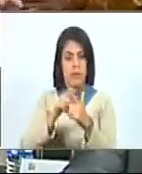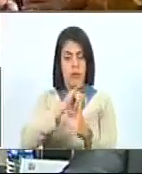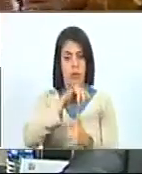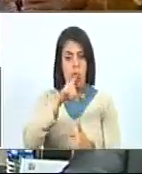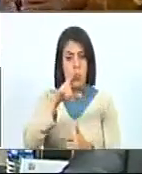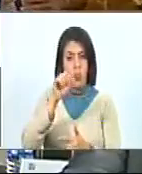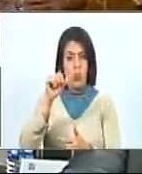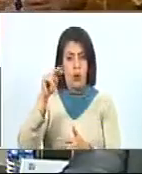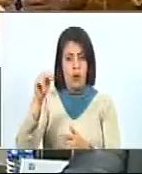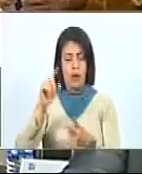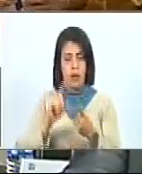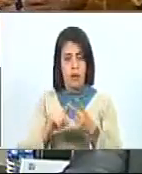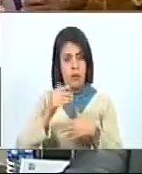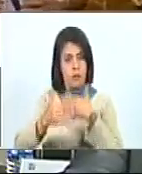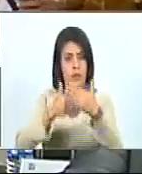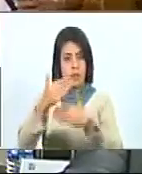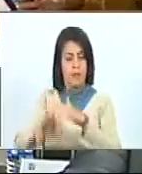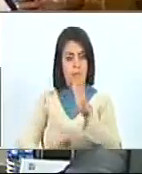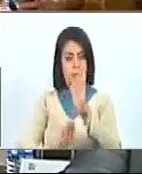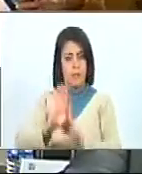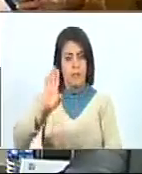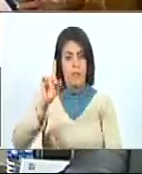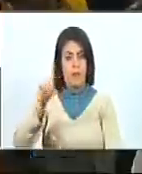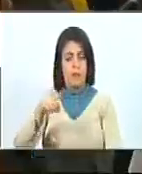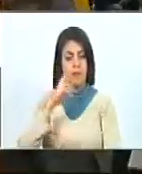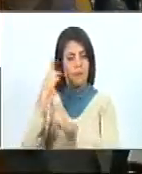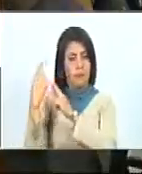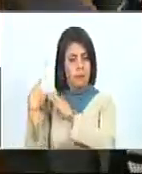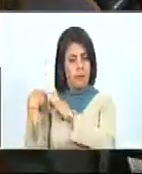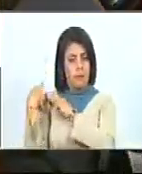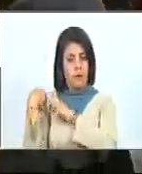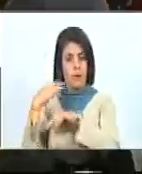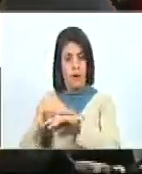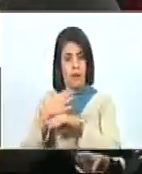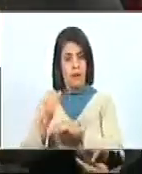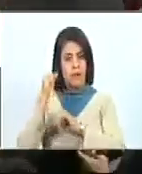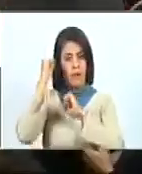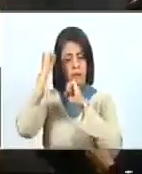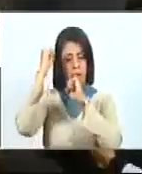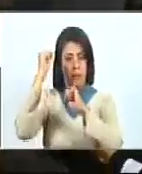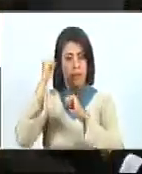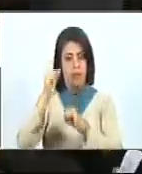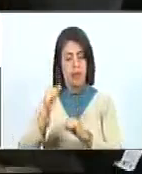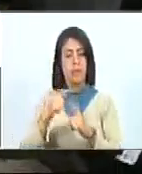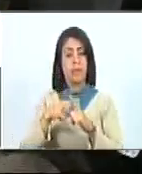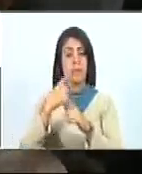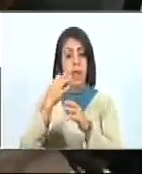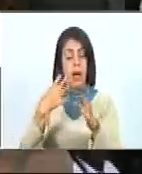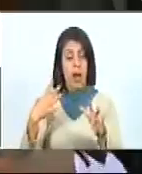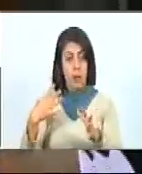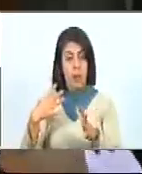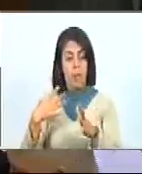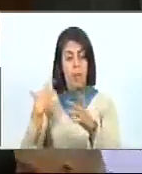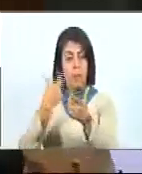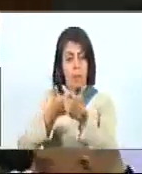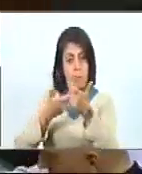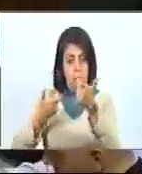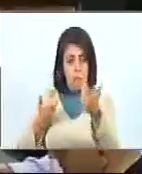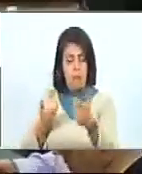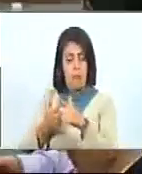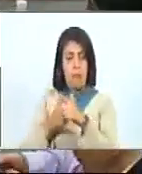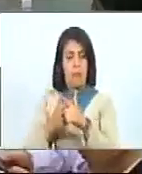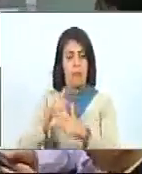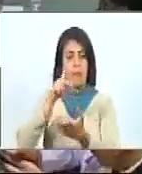Ramírez, la avanzadora, fueron en buena medida responsables del triunfo de las armas patriotas. Pero no solamente la